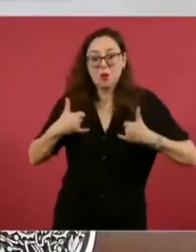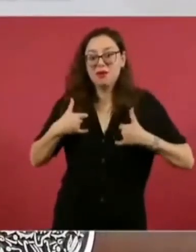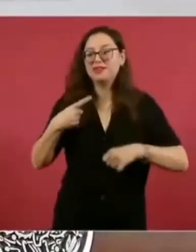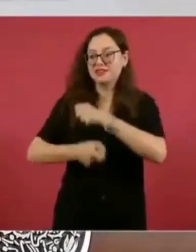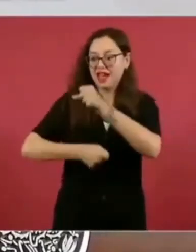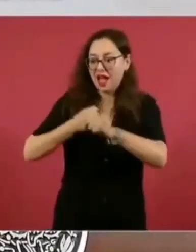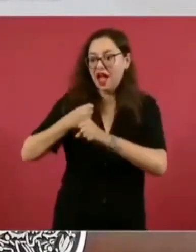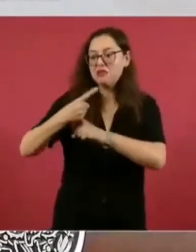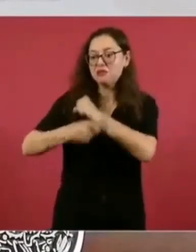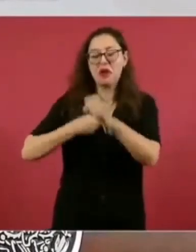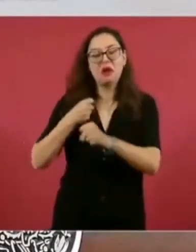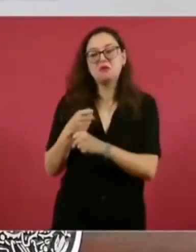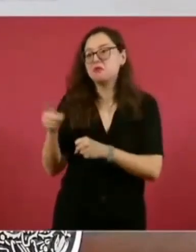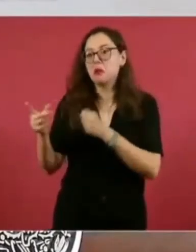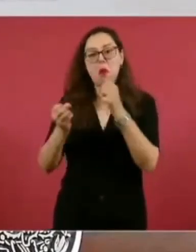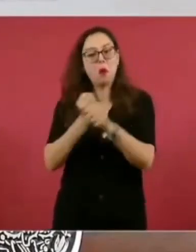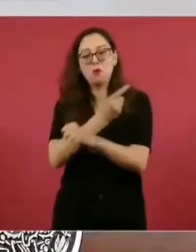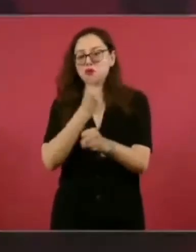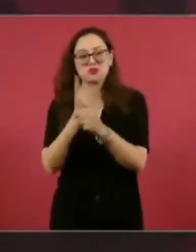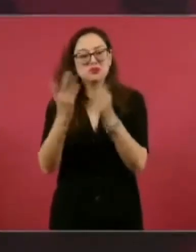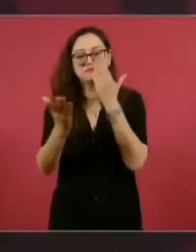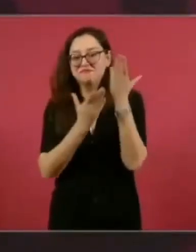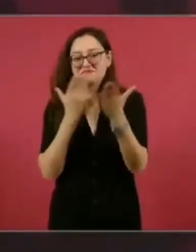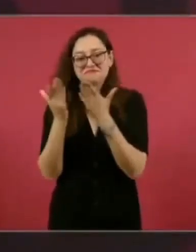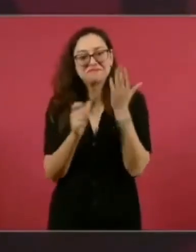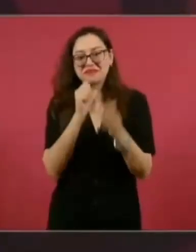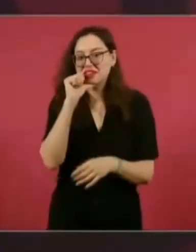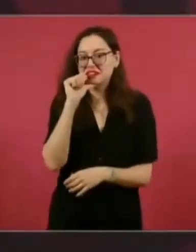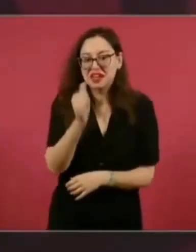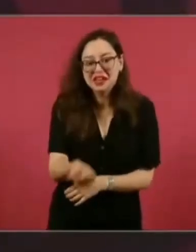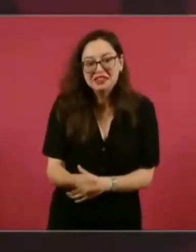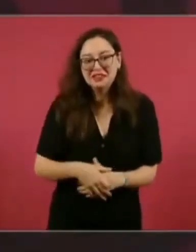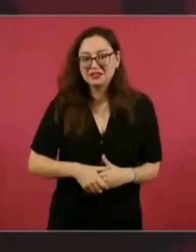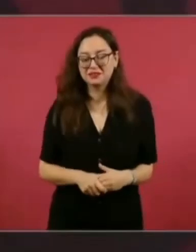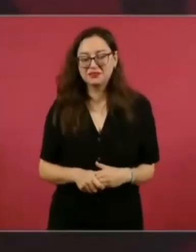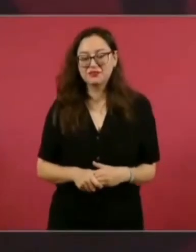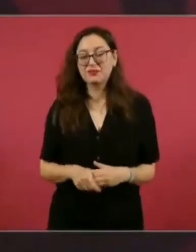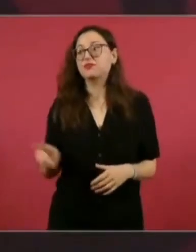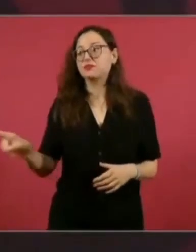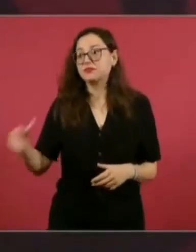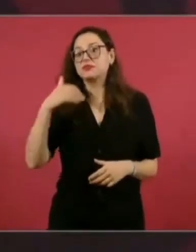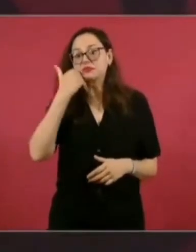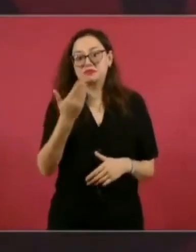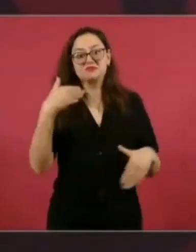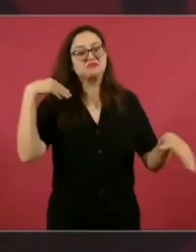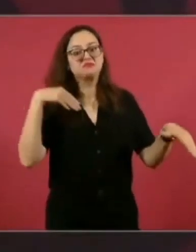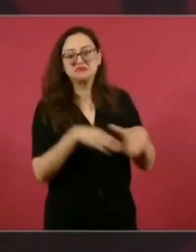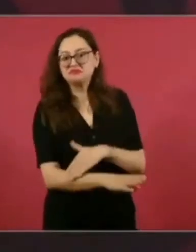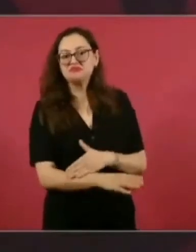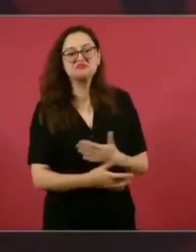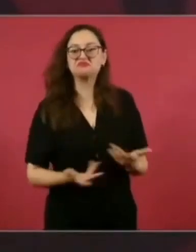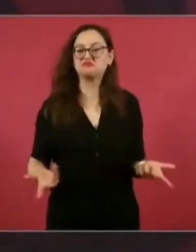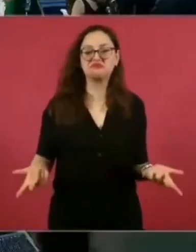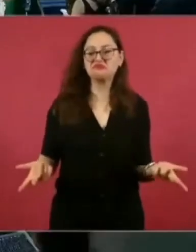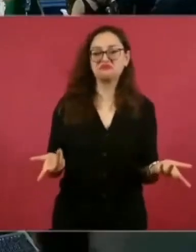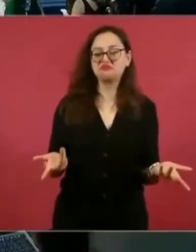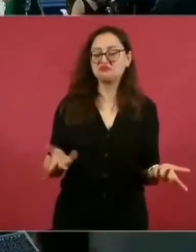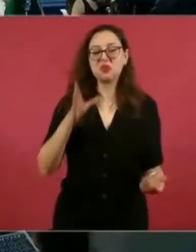que querían ingresar y no podían ingresar a las universidades. Bueno, por eso tenemos